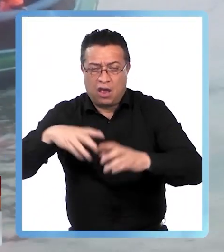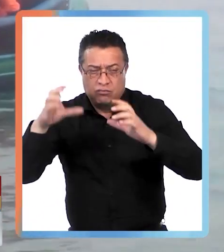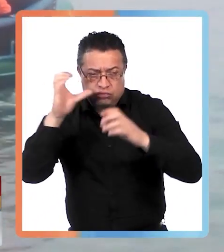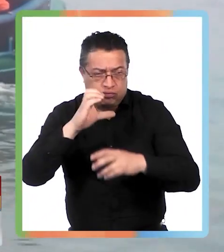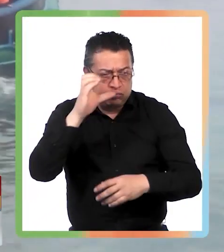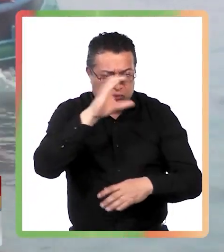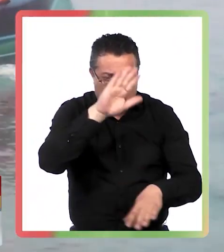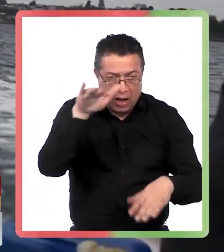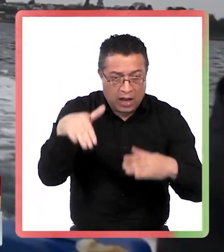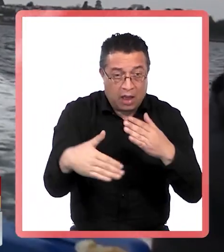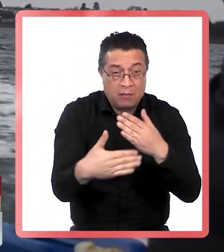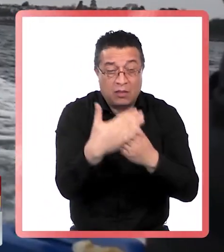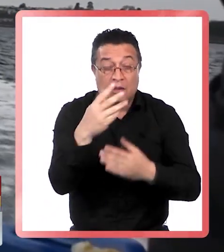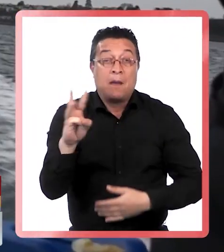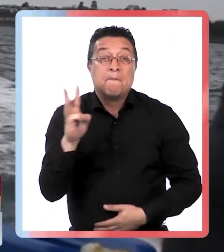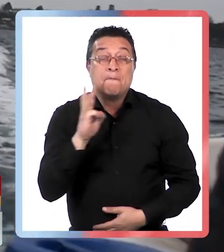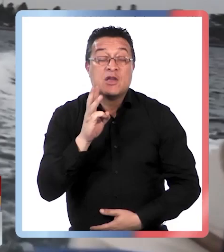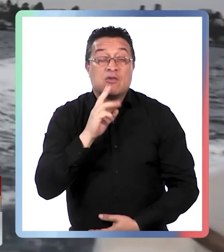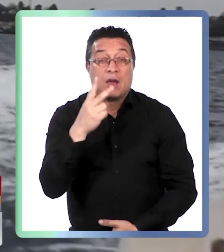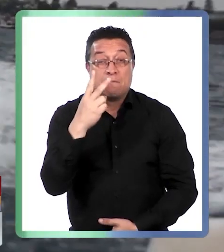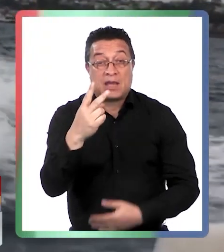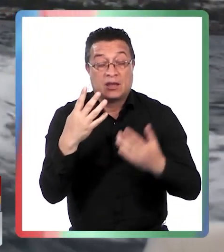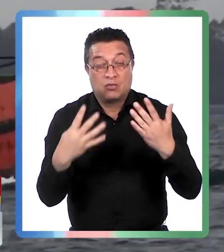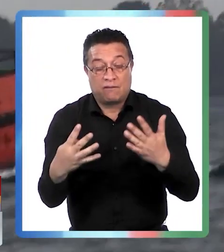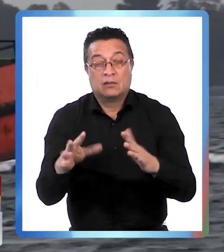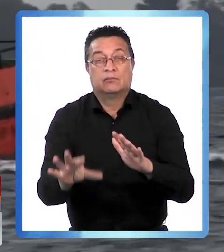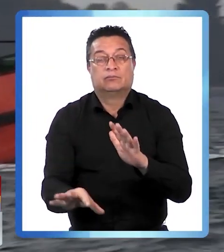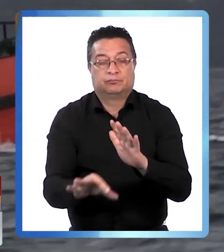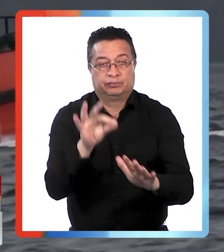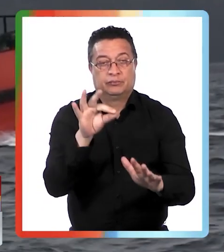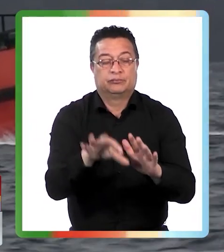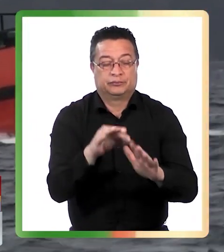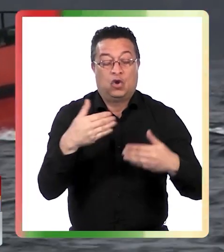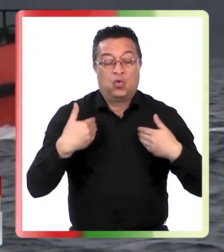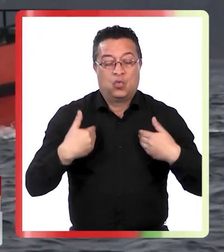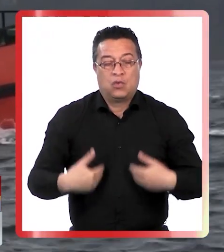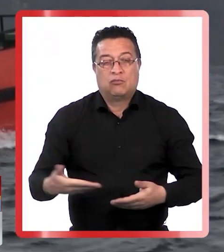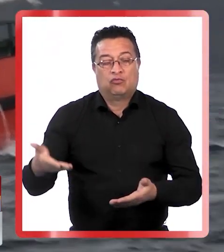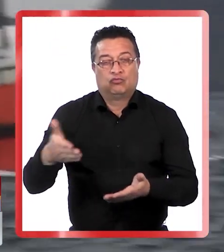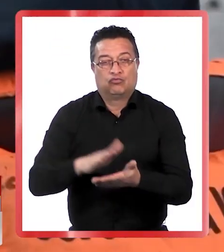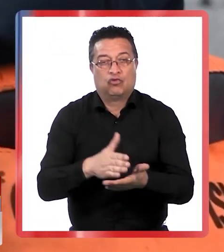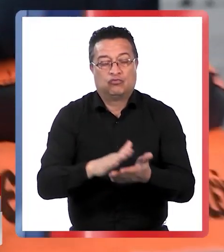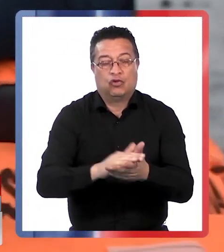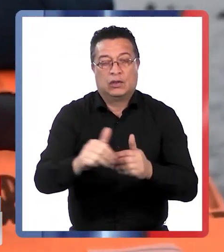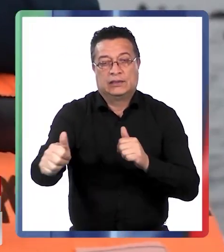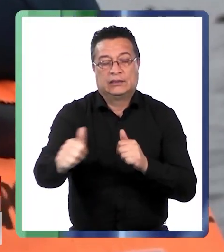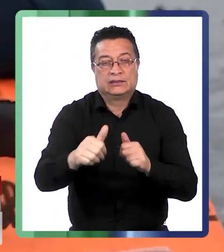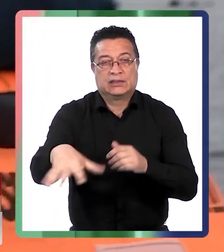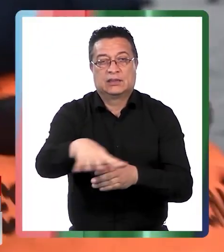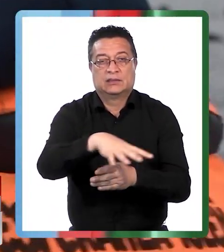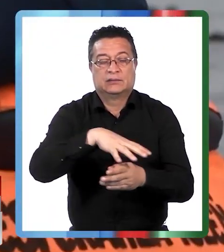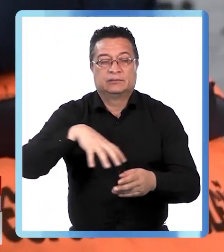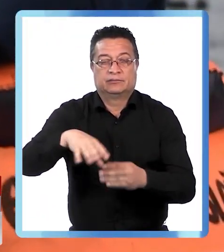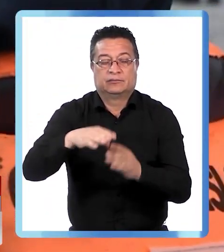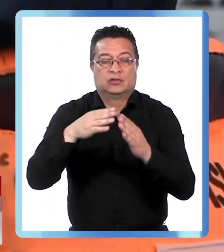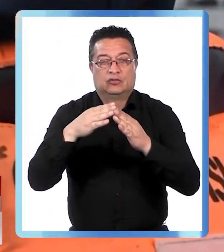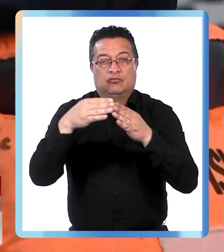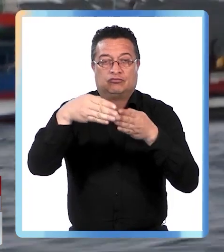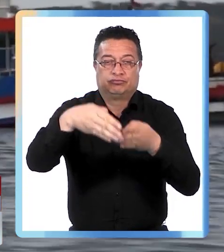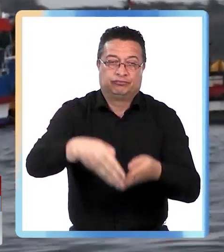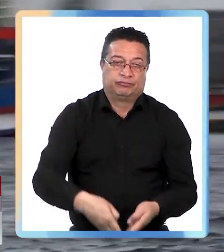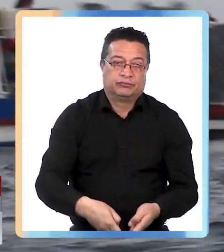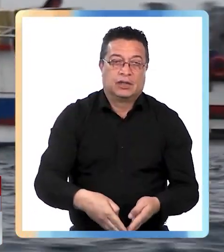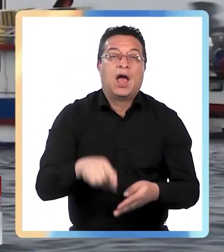rastreo, en hora de la madrugada del día miércoles 29, se logró encontrar los cuerpos fallecidos en las inmediaciones del área del